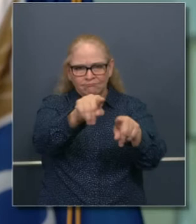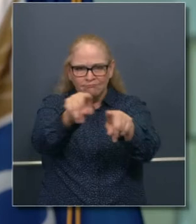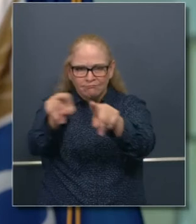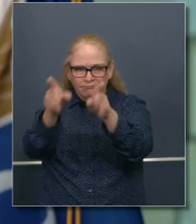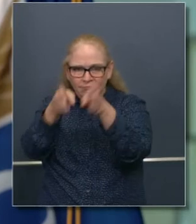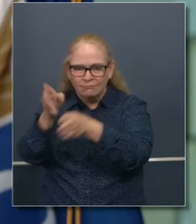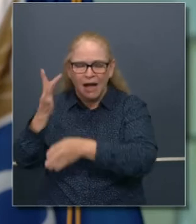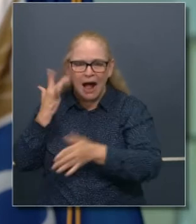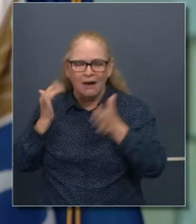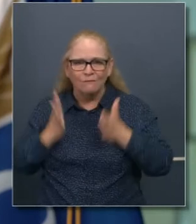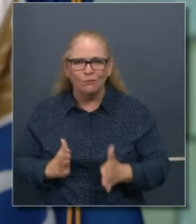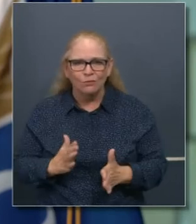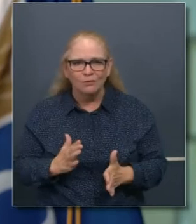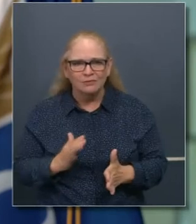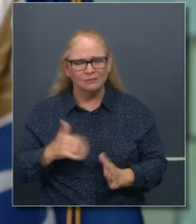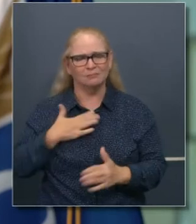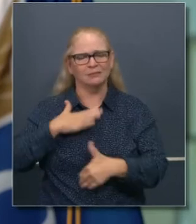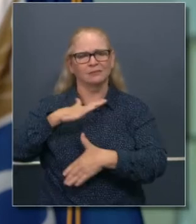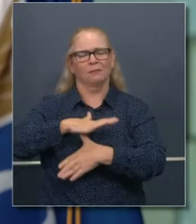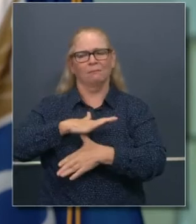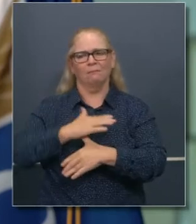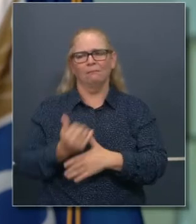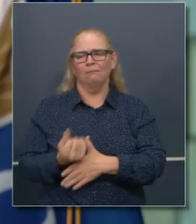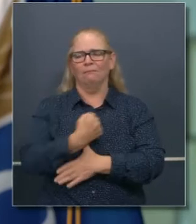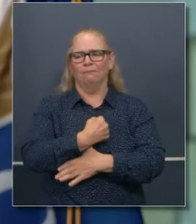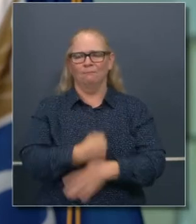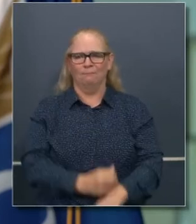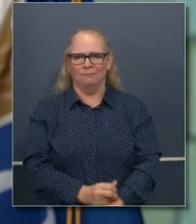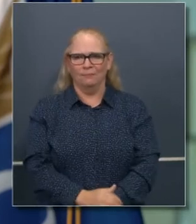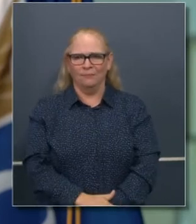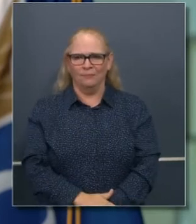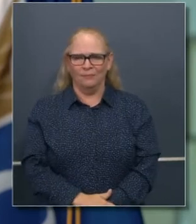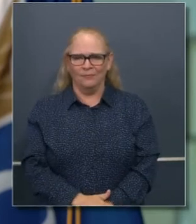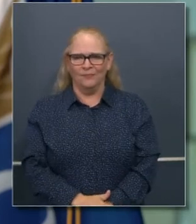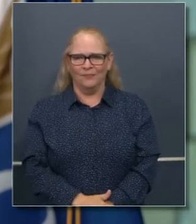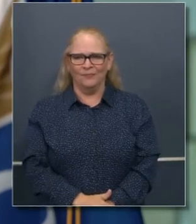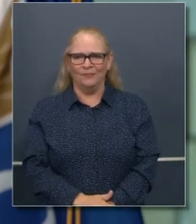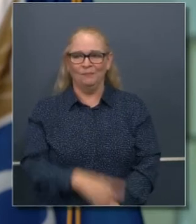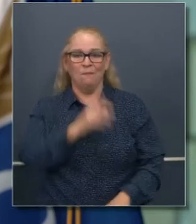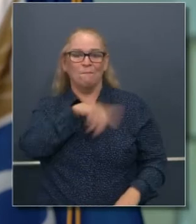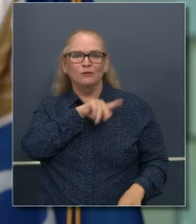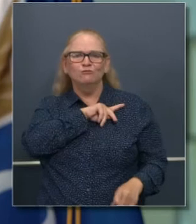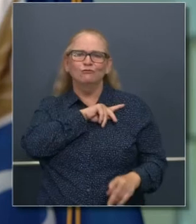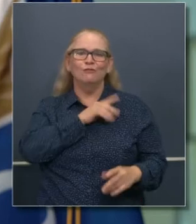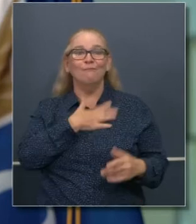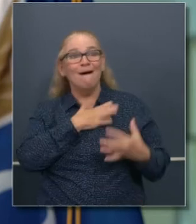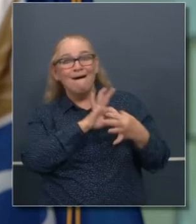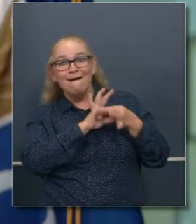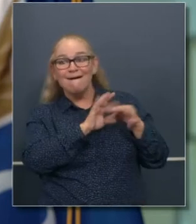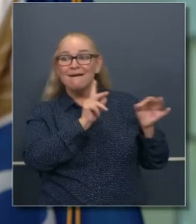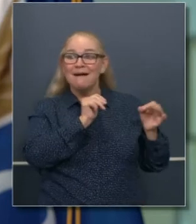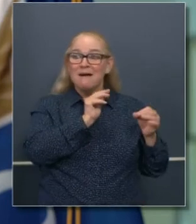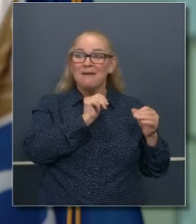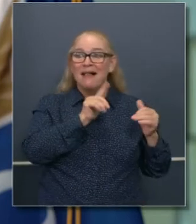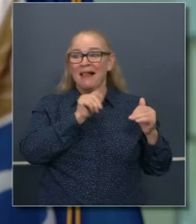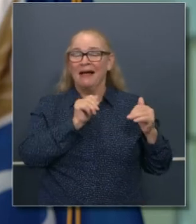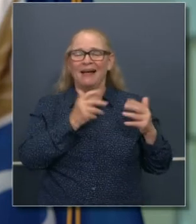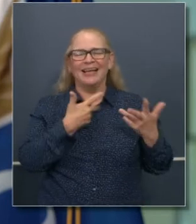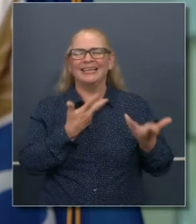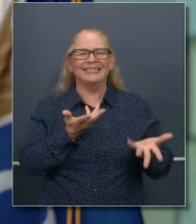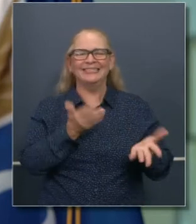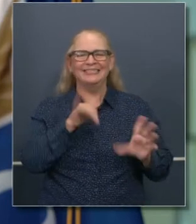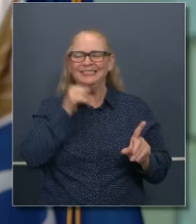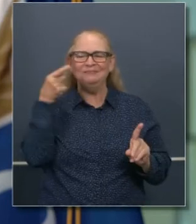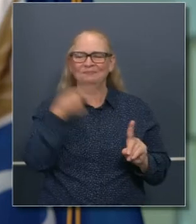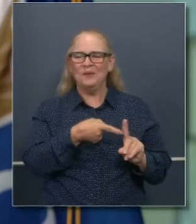Miren, yo no quiero hablar más de la cuenta en cuanto a cosas personales, pero como